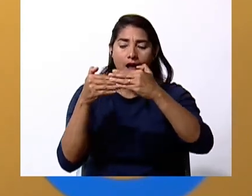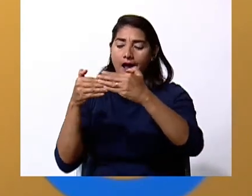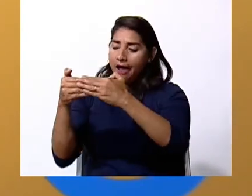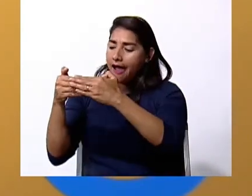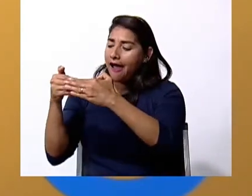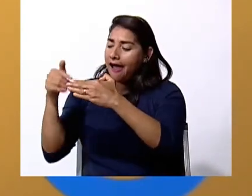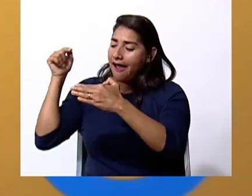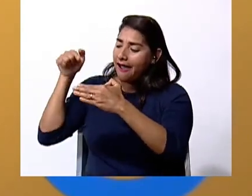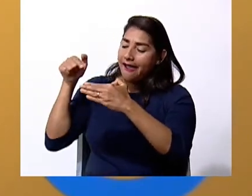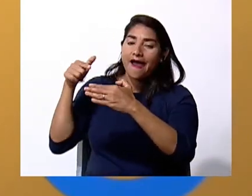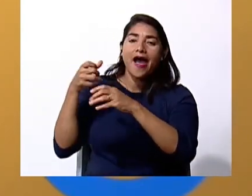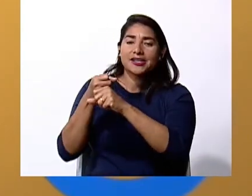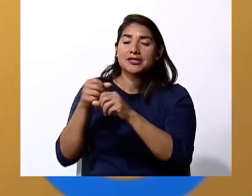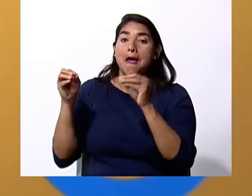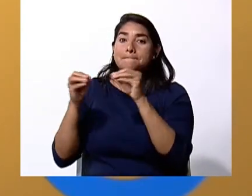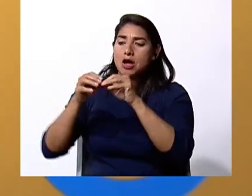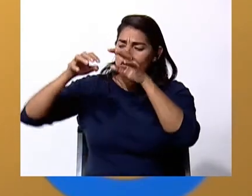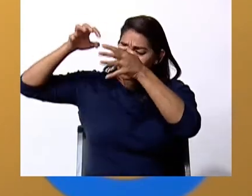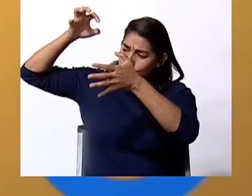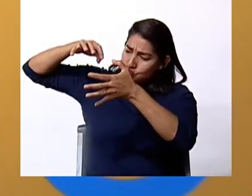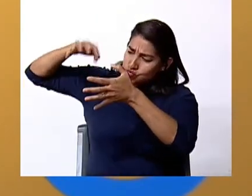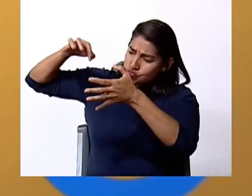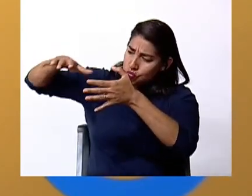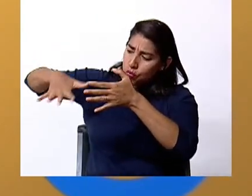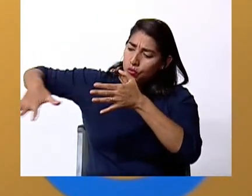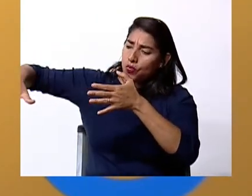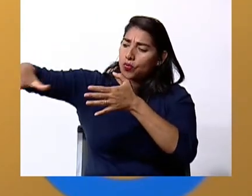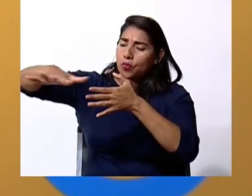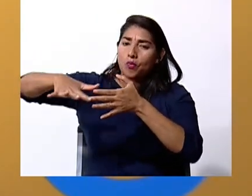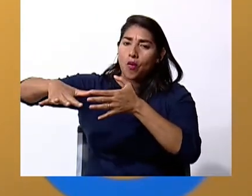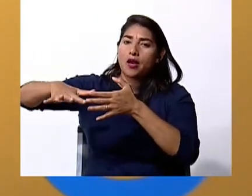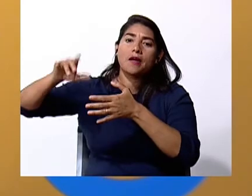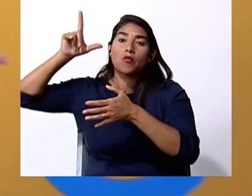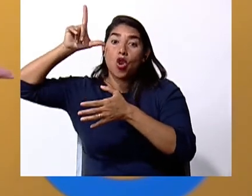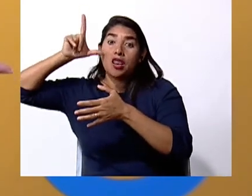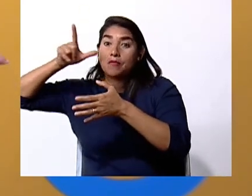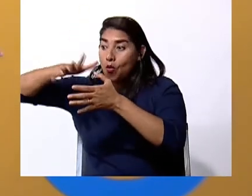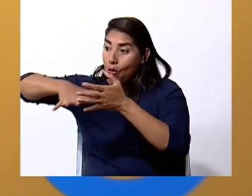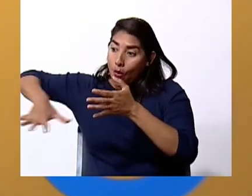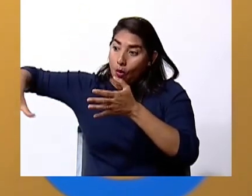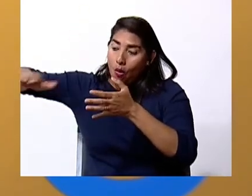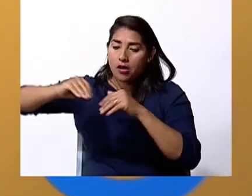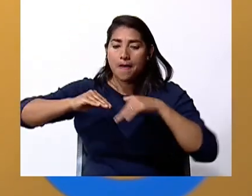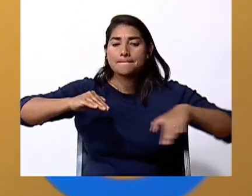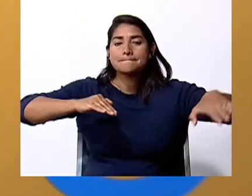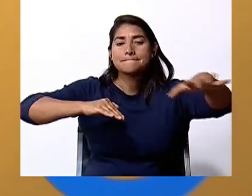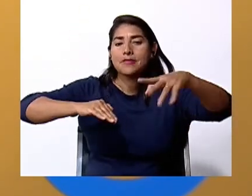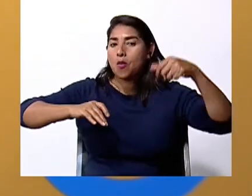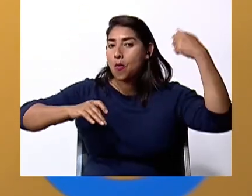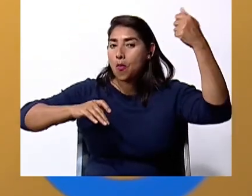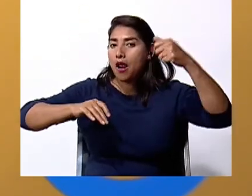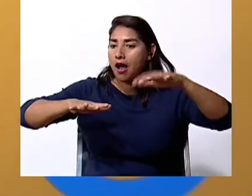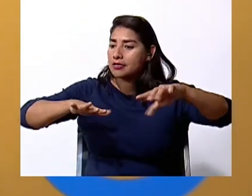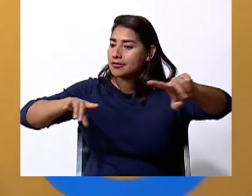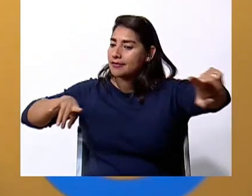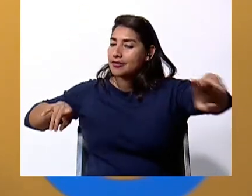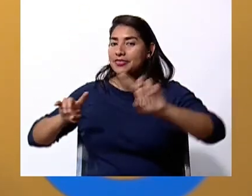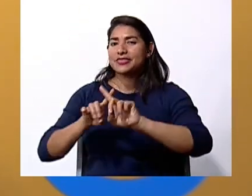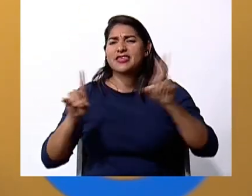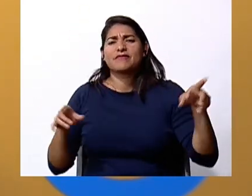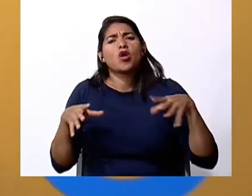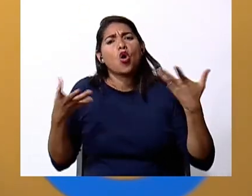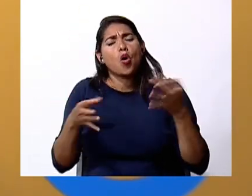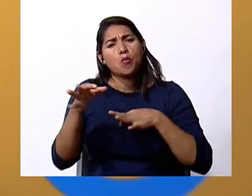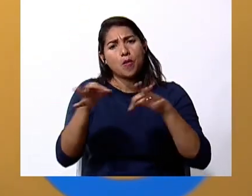eso hace que sea más lluvioso por ejemplo en la vertiente atlántica que en la vertiente pacífica pero ahora te lo voy a explicar